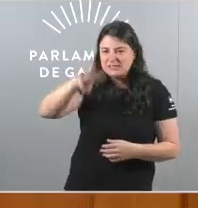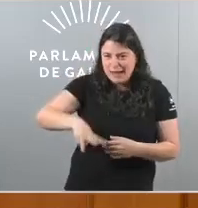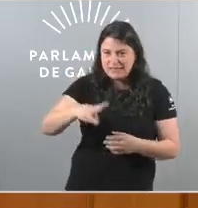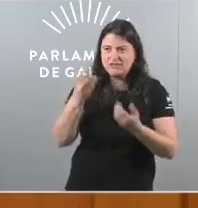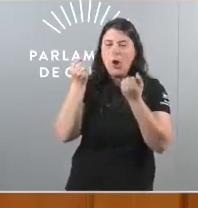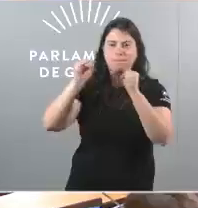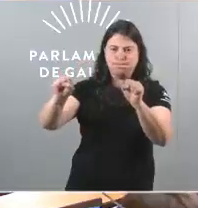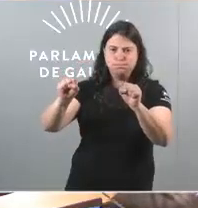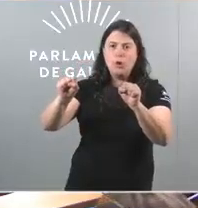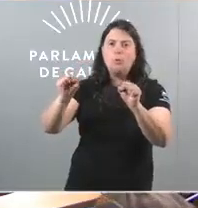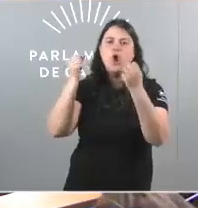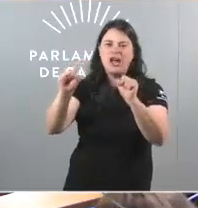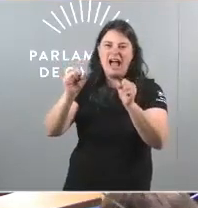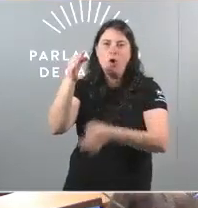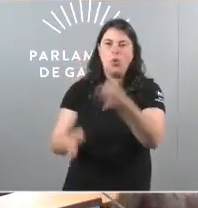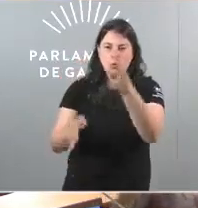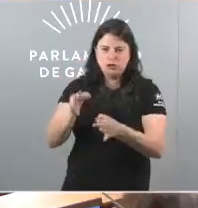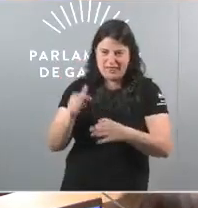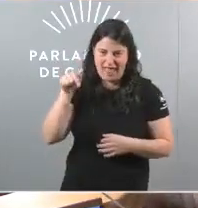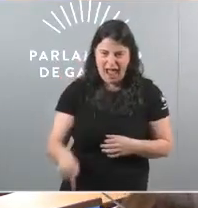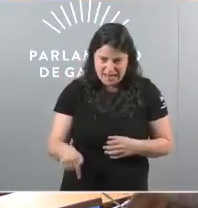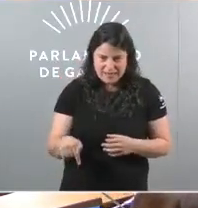país. Fora disso